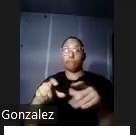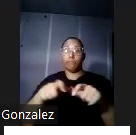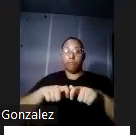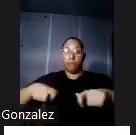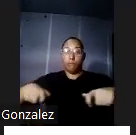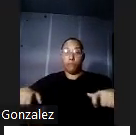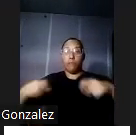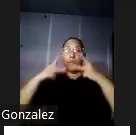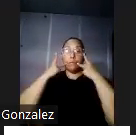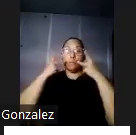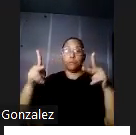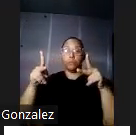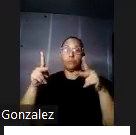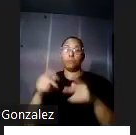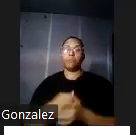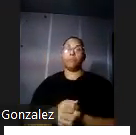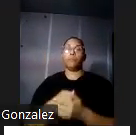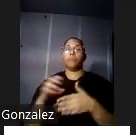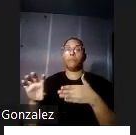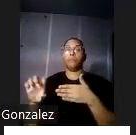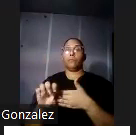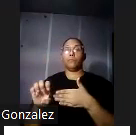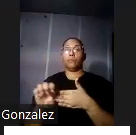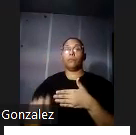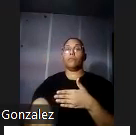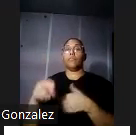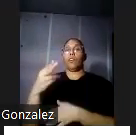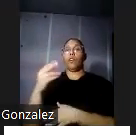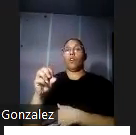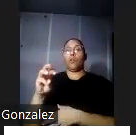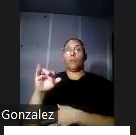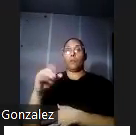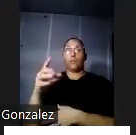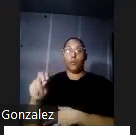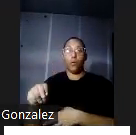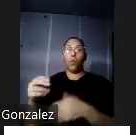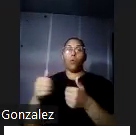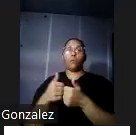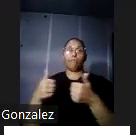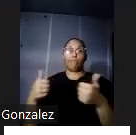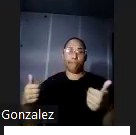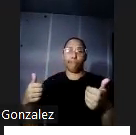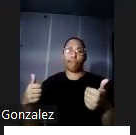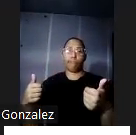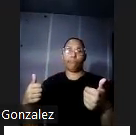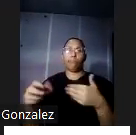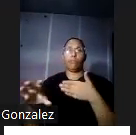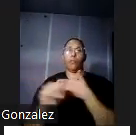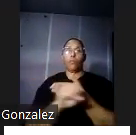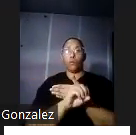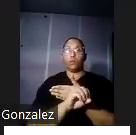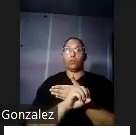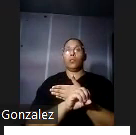similar bordea la fachada este mientras que un muro de hormigón proporciona la separación requerida en el lado oeste con el espacio